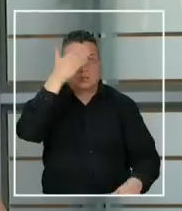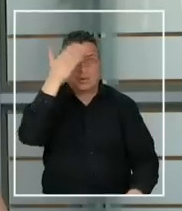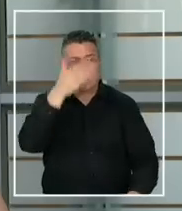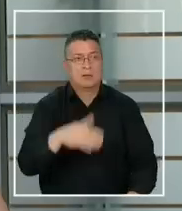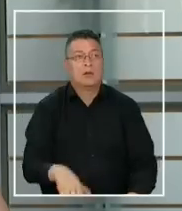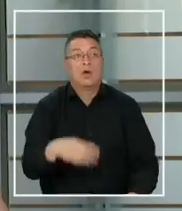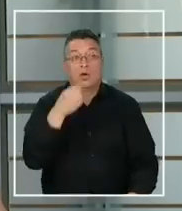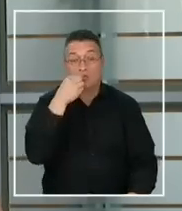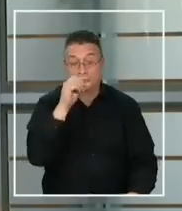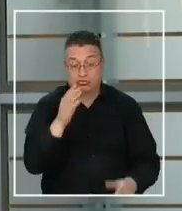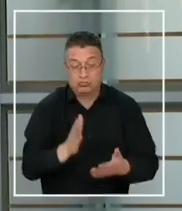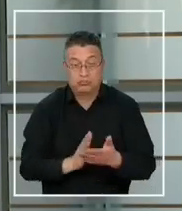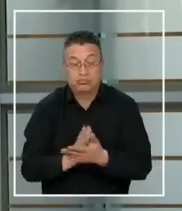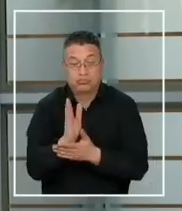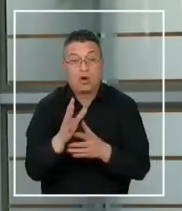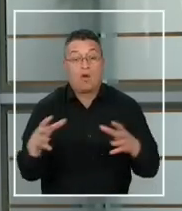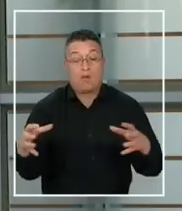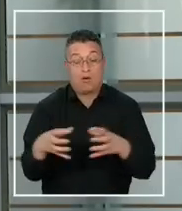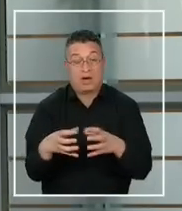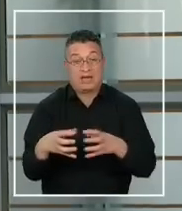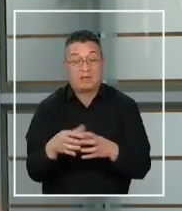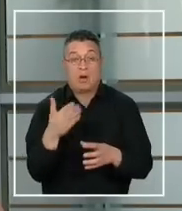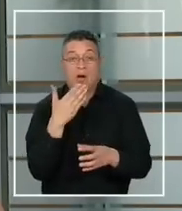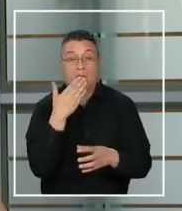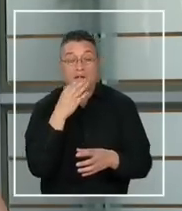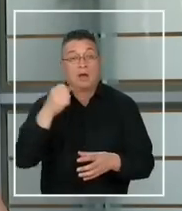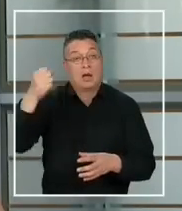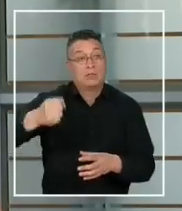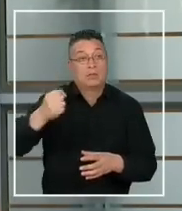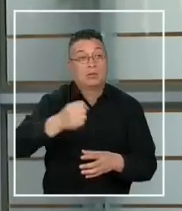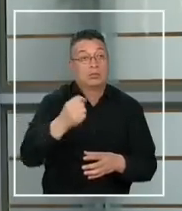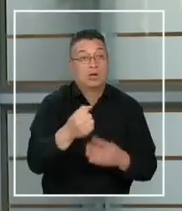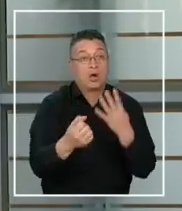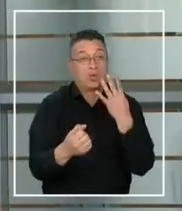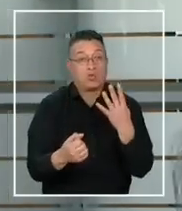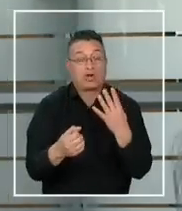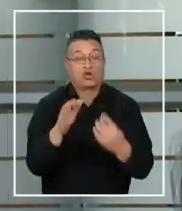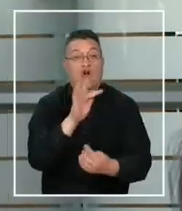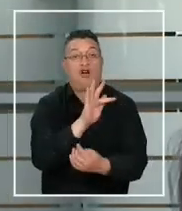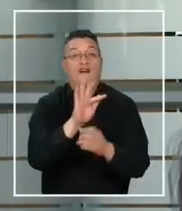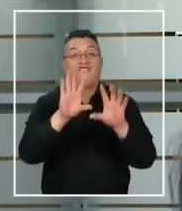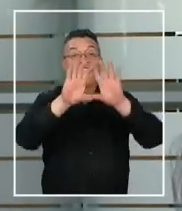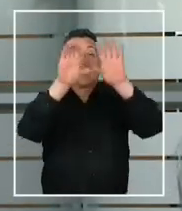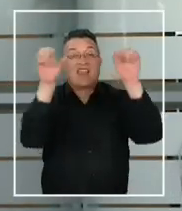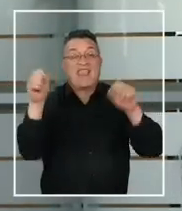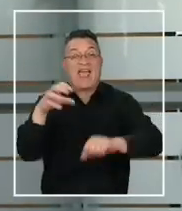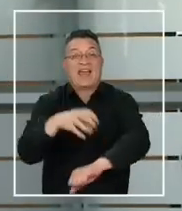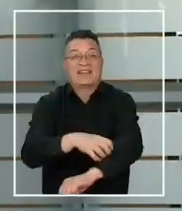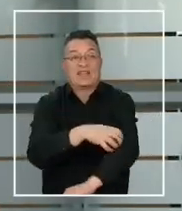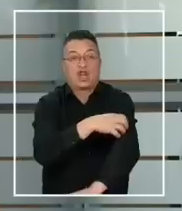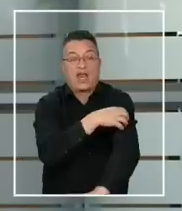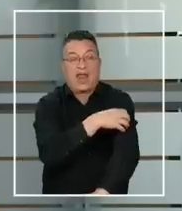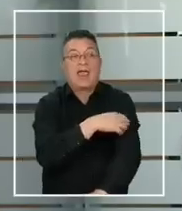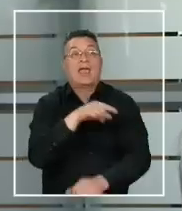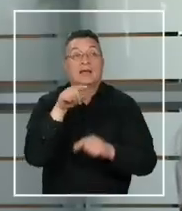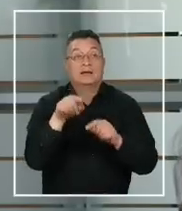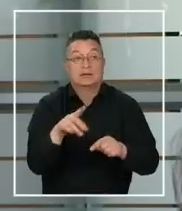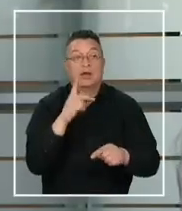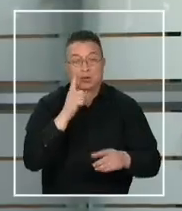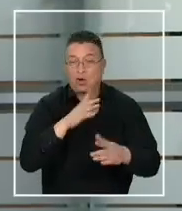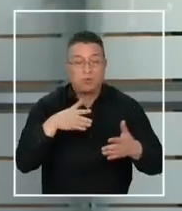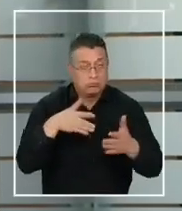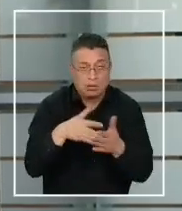Pronto va a comenzar a funcionar un equipo integrado para la investigación de homicidios de las cuatro fiscalías regionales, que esas divisiones simplemente administrativas no sean un